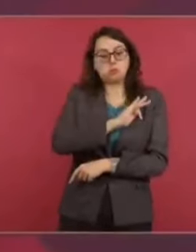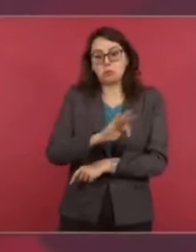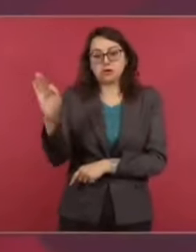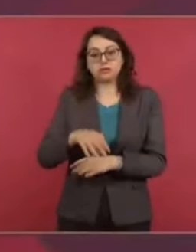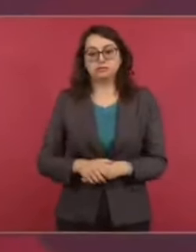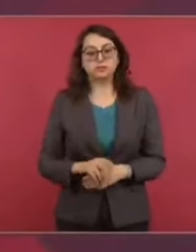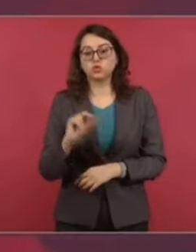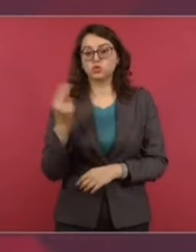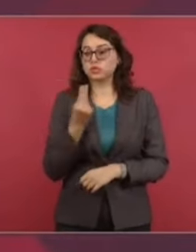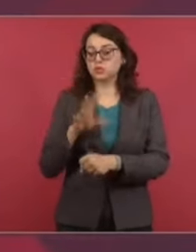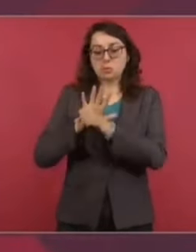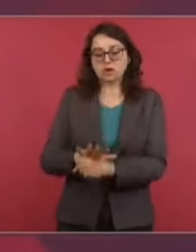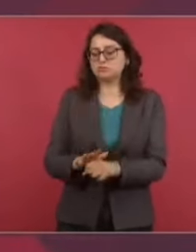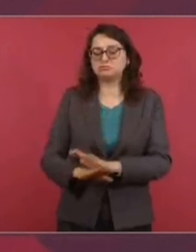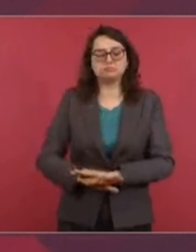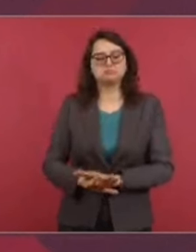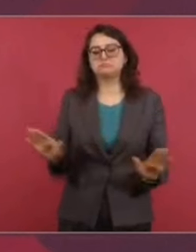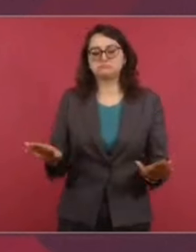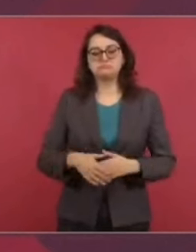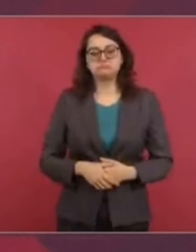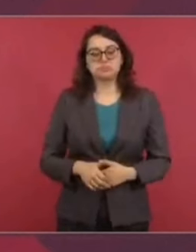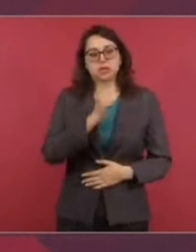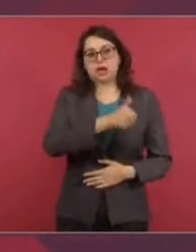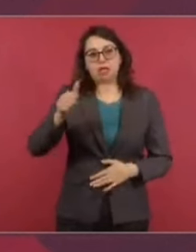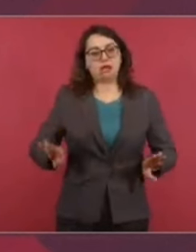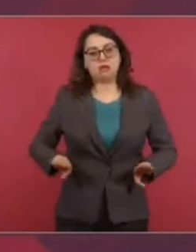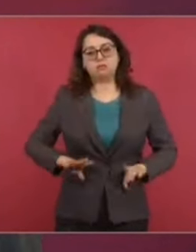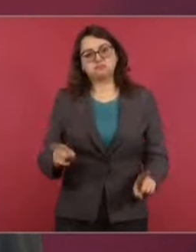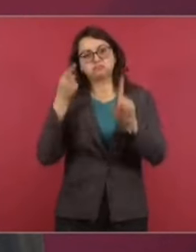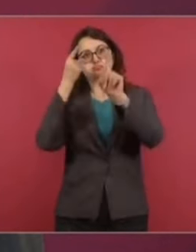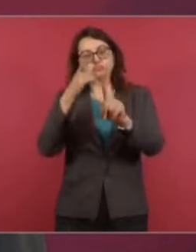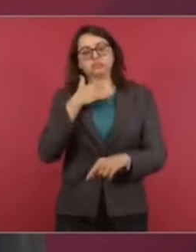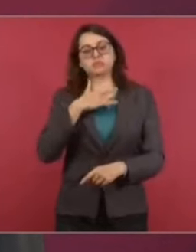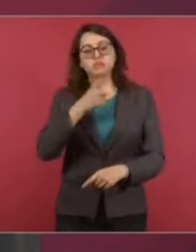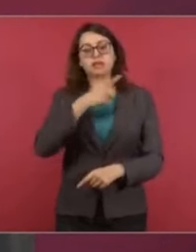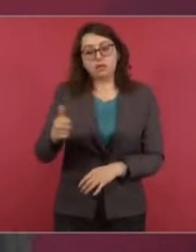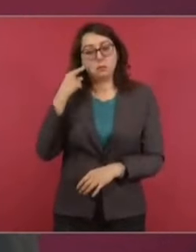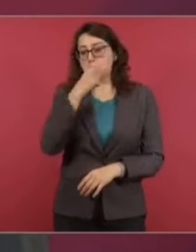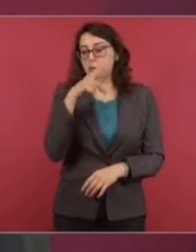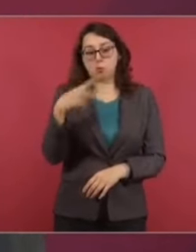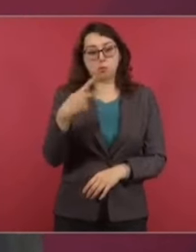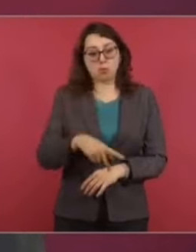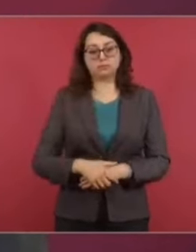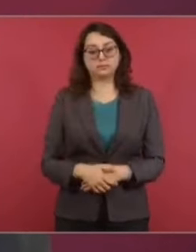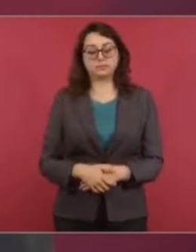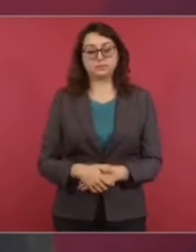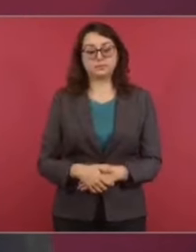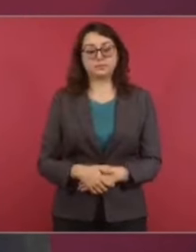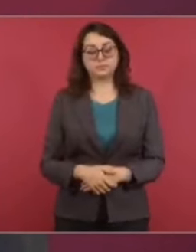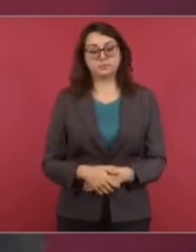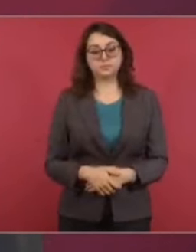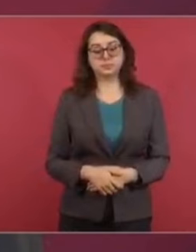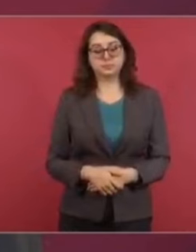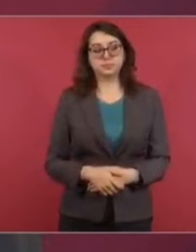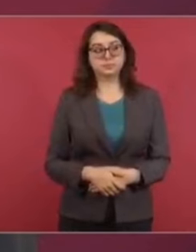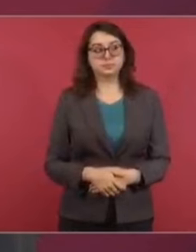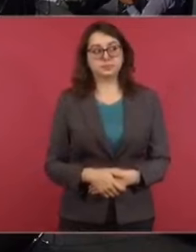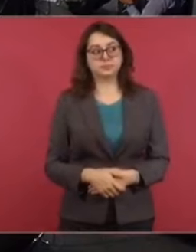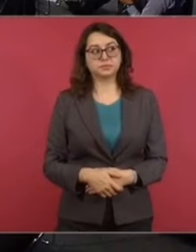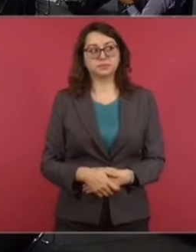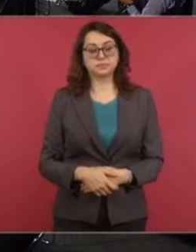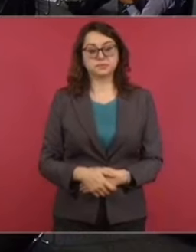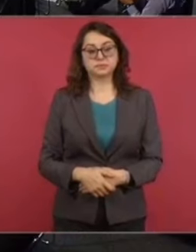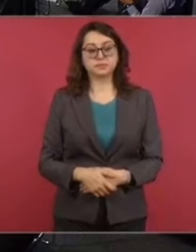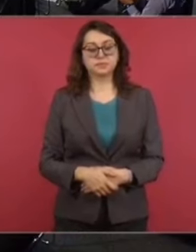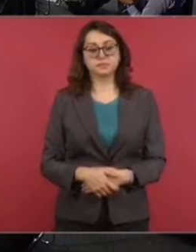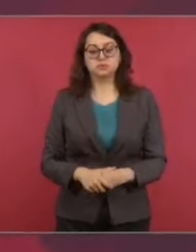nadie. Todo el mundo tiene que actuar en función de sus convicciones, de sus principios, de sus ideales. Y yo siempre he dicho